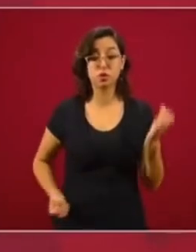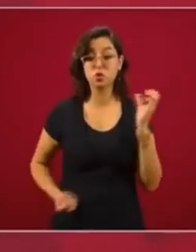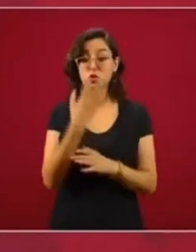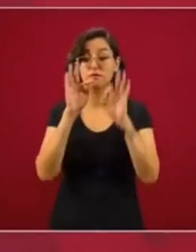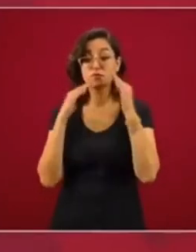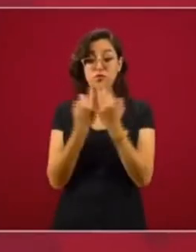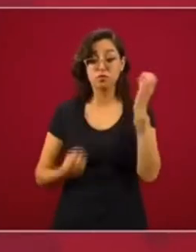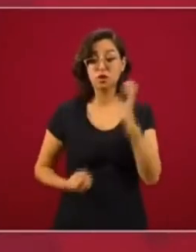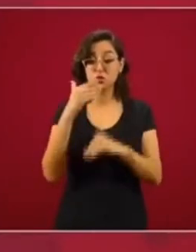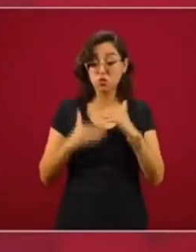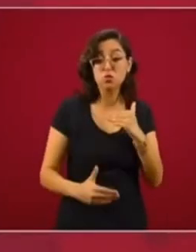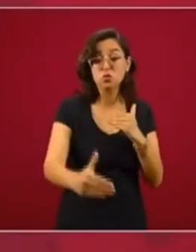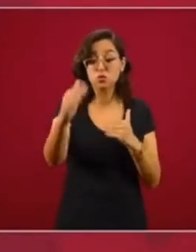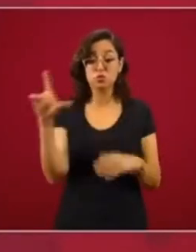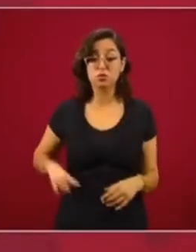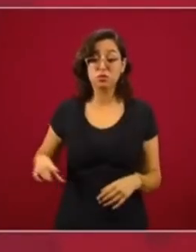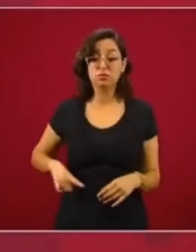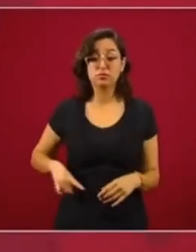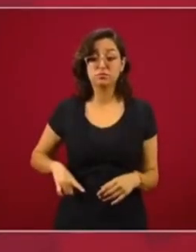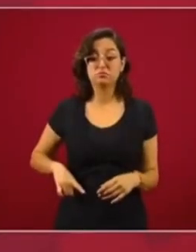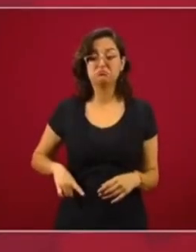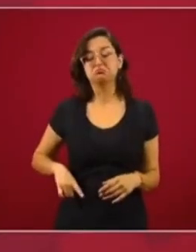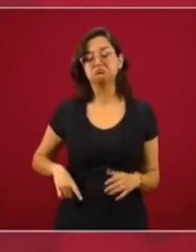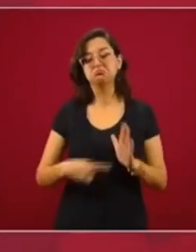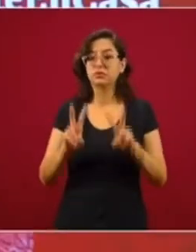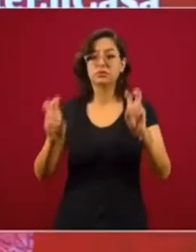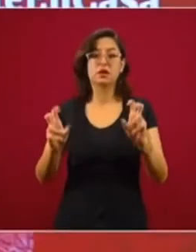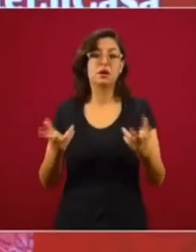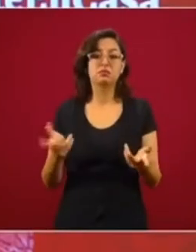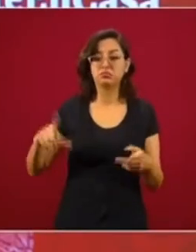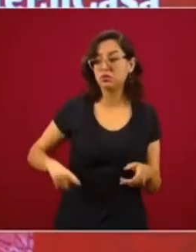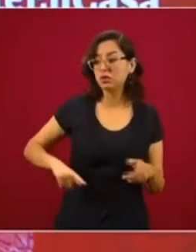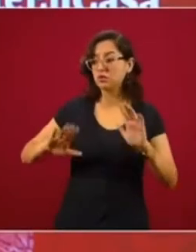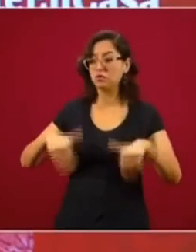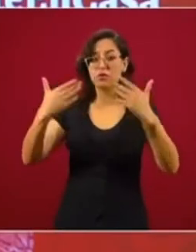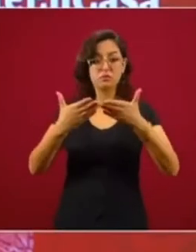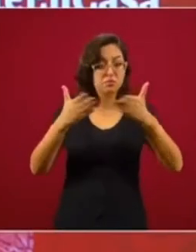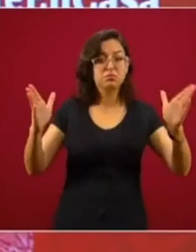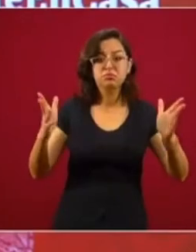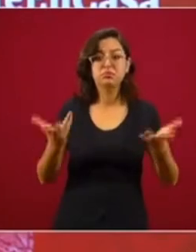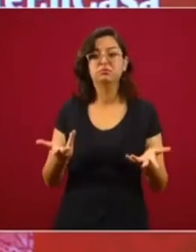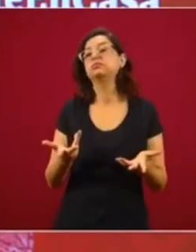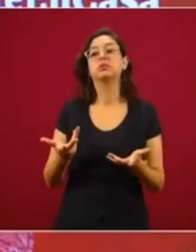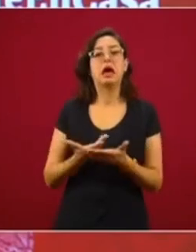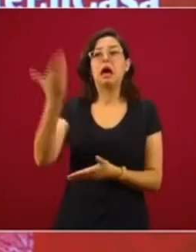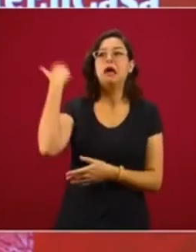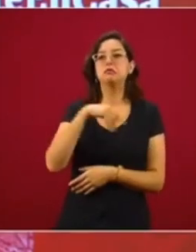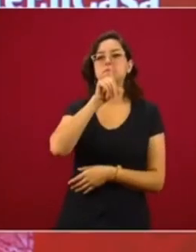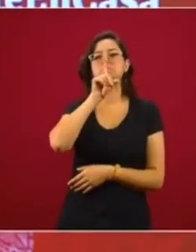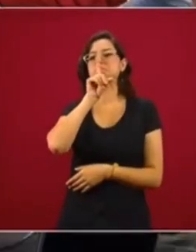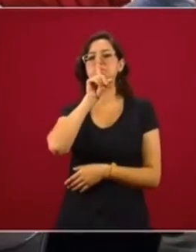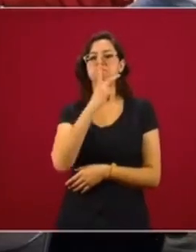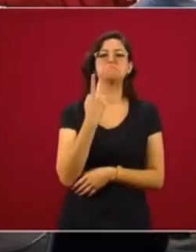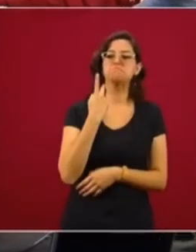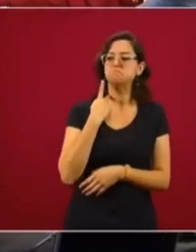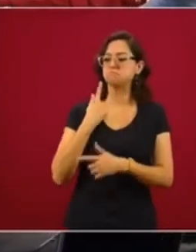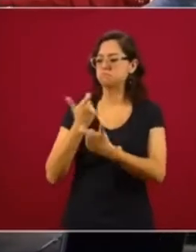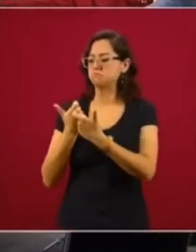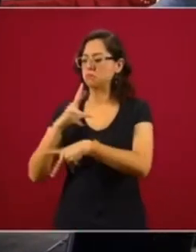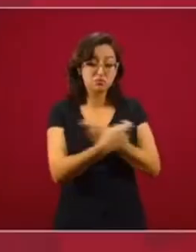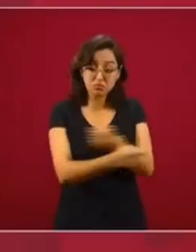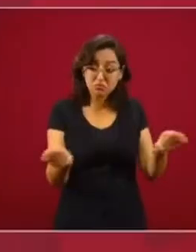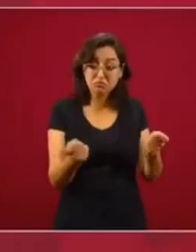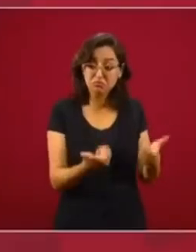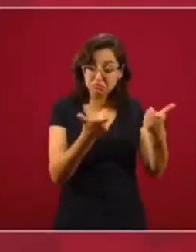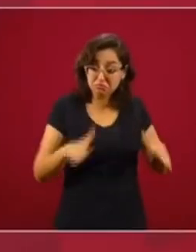etapa que se está viviendo en México, ya hay una separación que no la había entre poder económico y poder